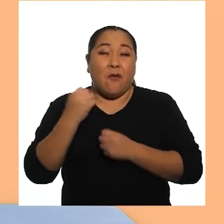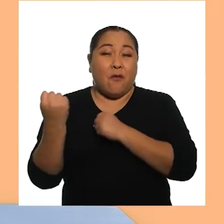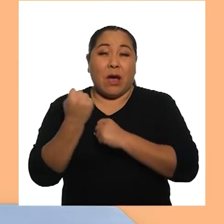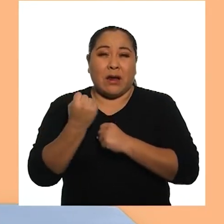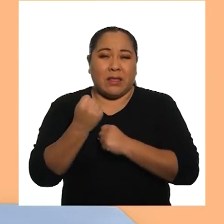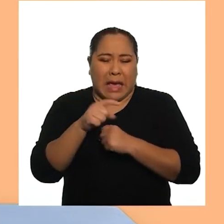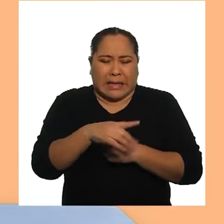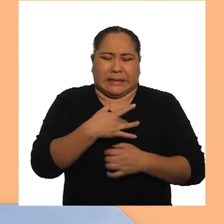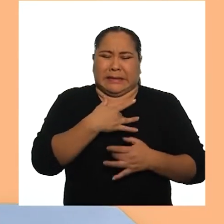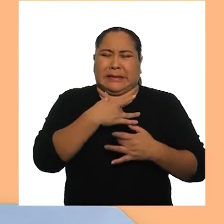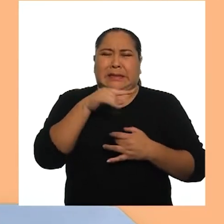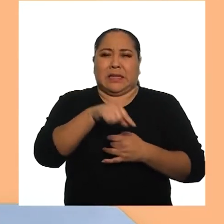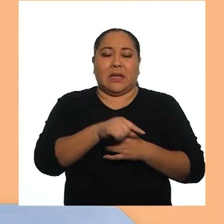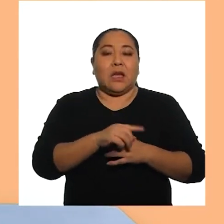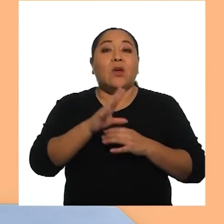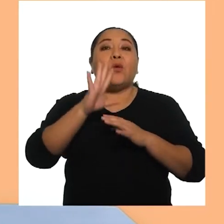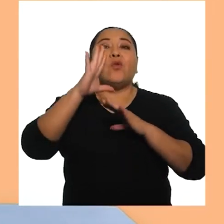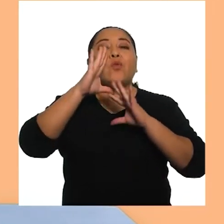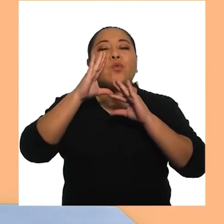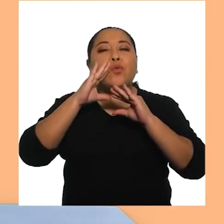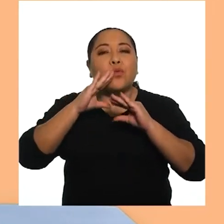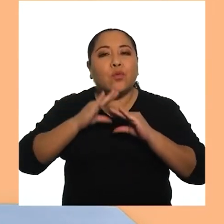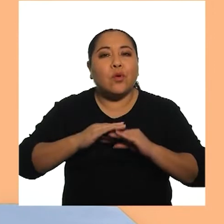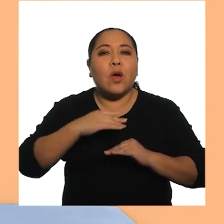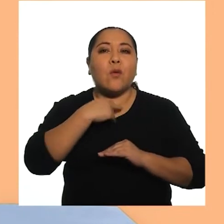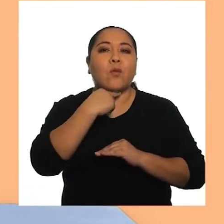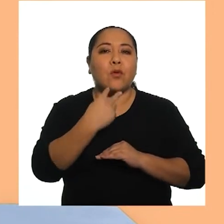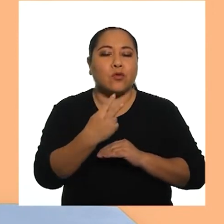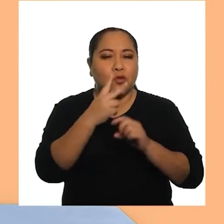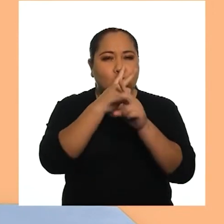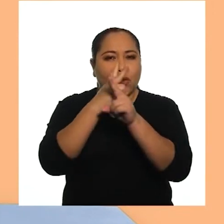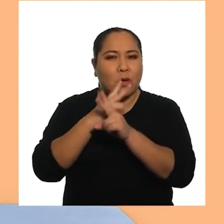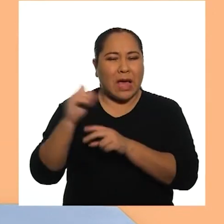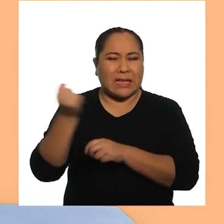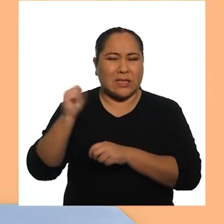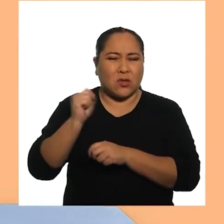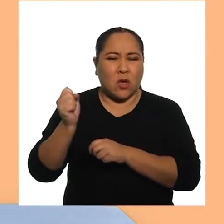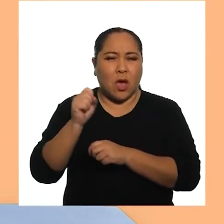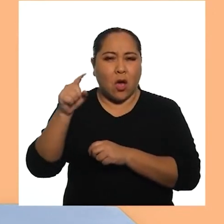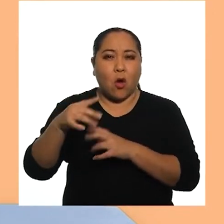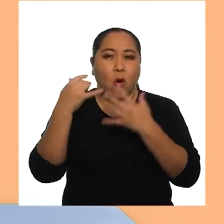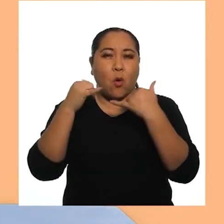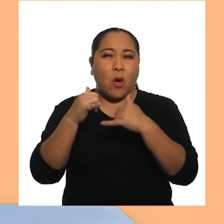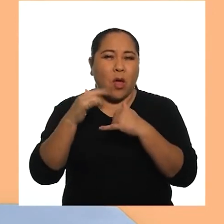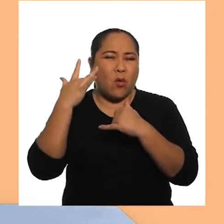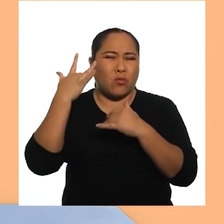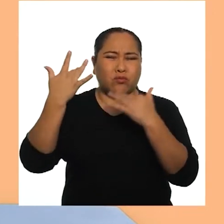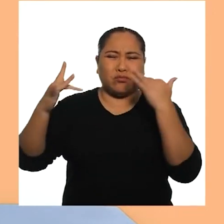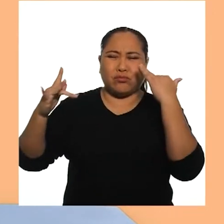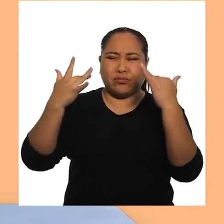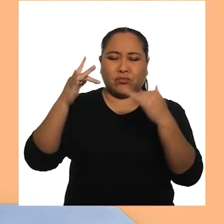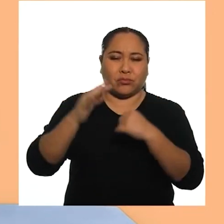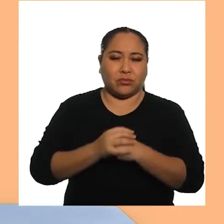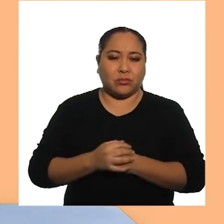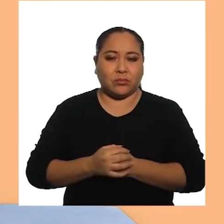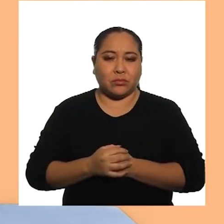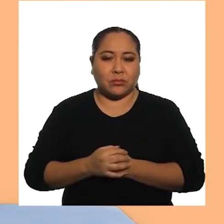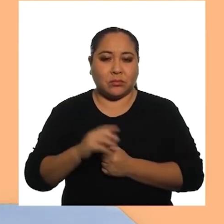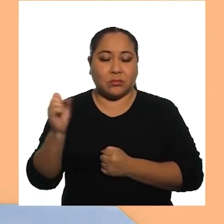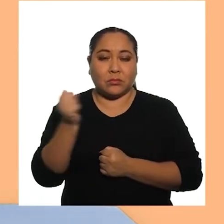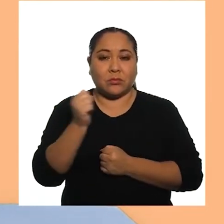fuerte Mantén tu voz o un volumen que pueda tolerar Ten cuidado con los zonajeros y juguetes que tengan sonido